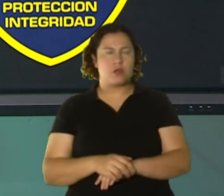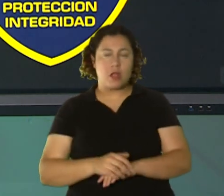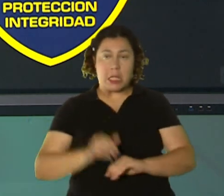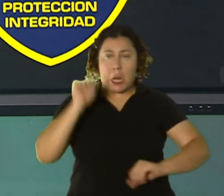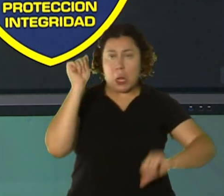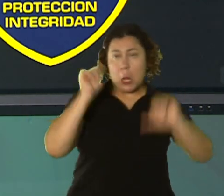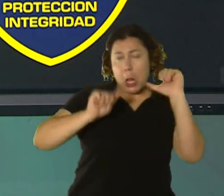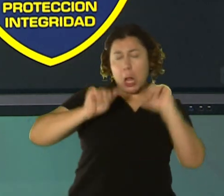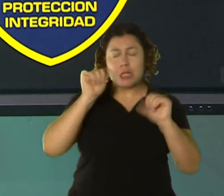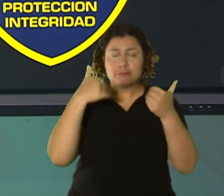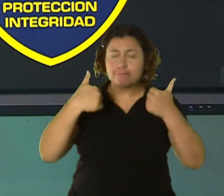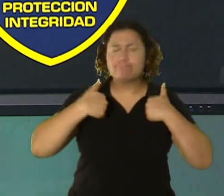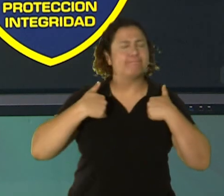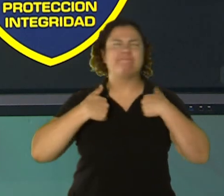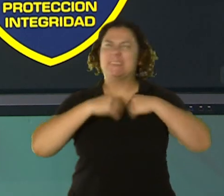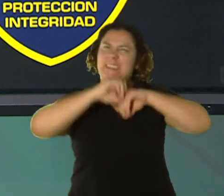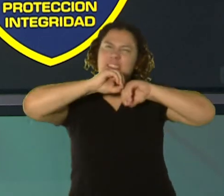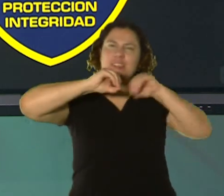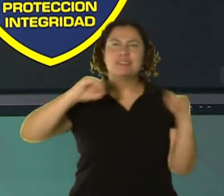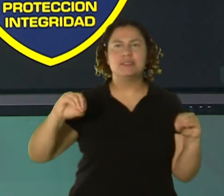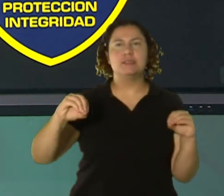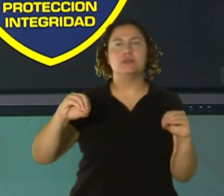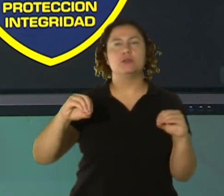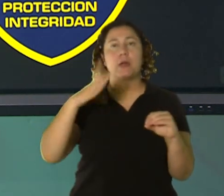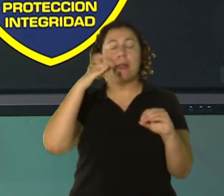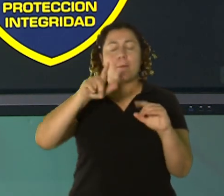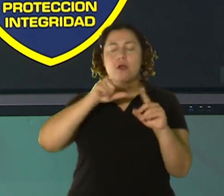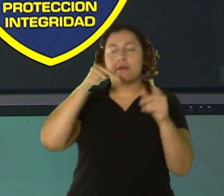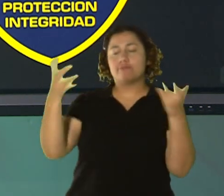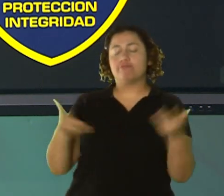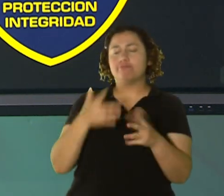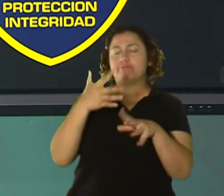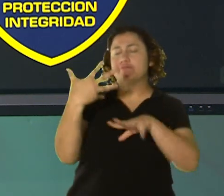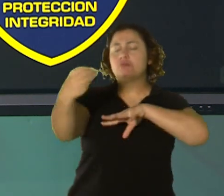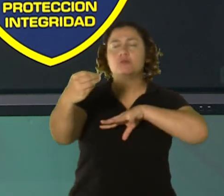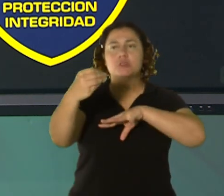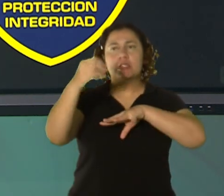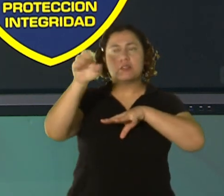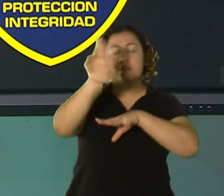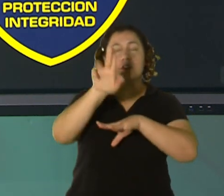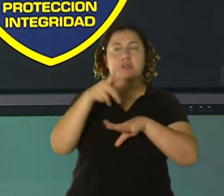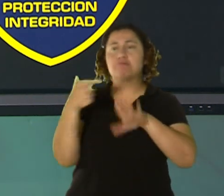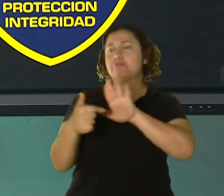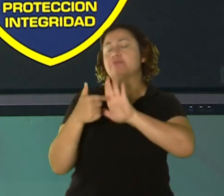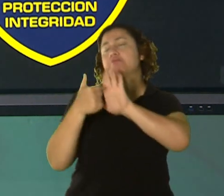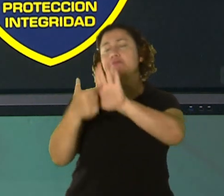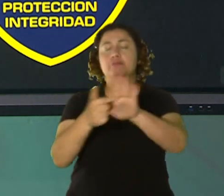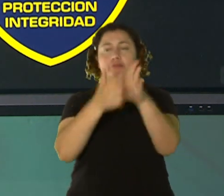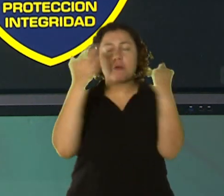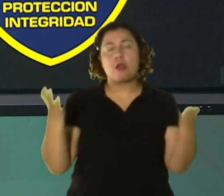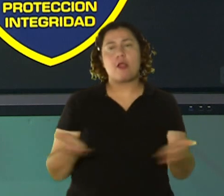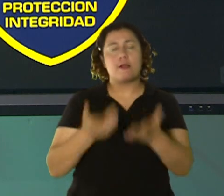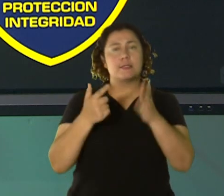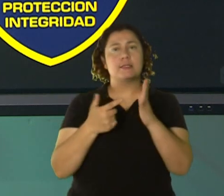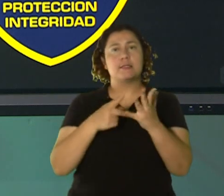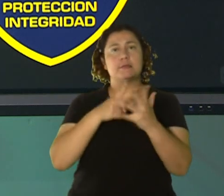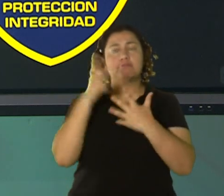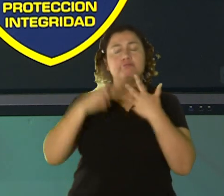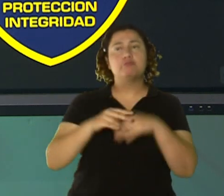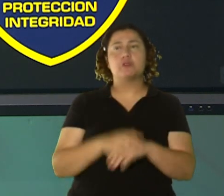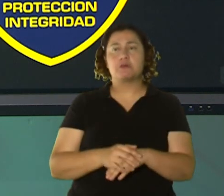duda. Porque de aquí han ido a Estados Unidos, se han presentado los casos aquí, y nos han llamado. Y se extraditan.